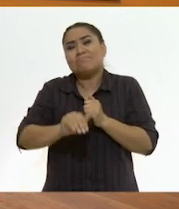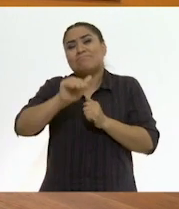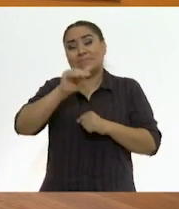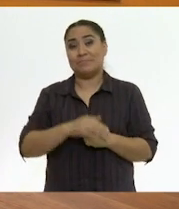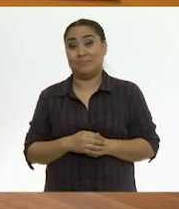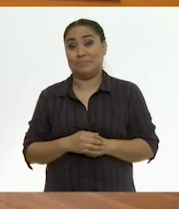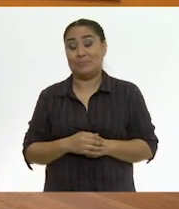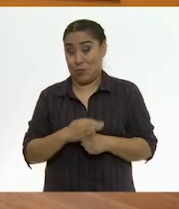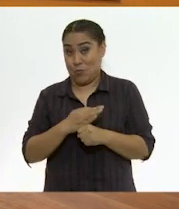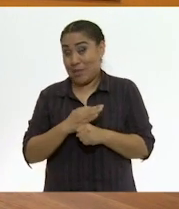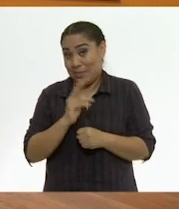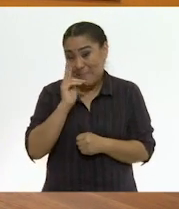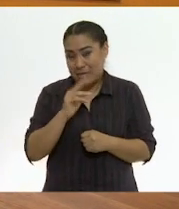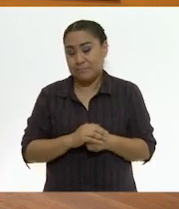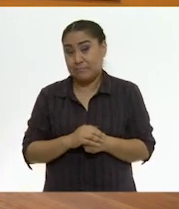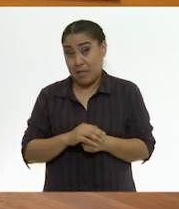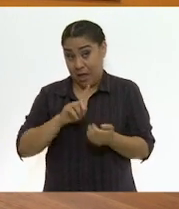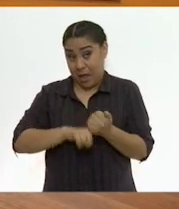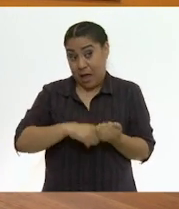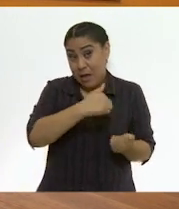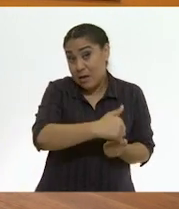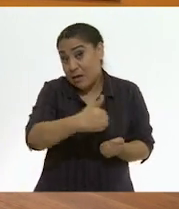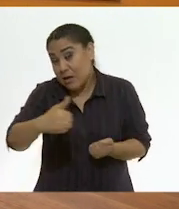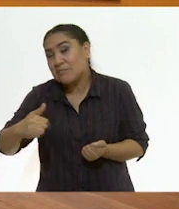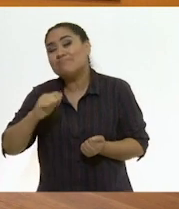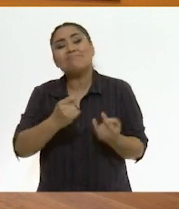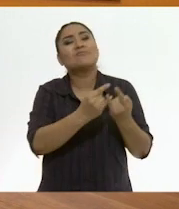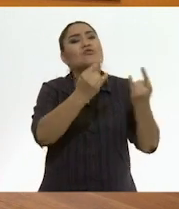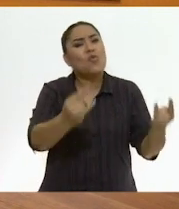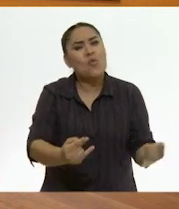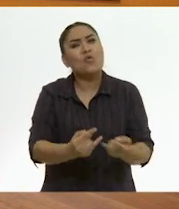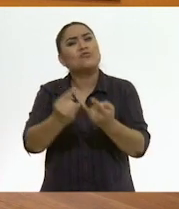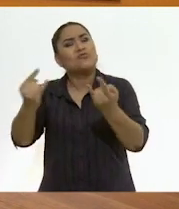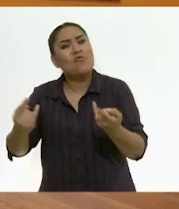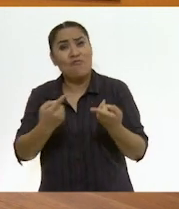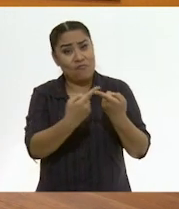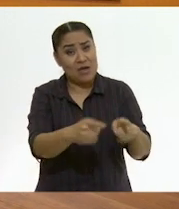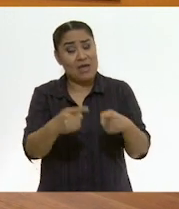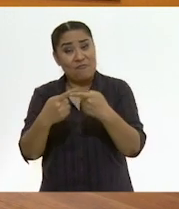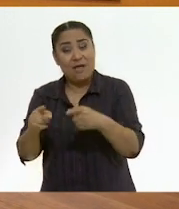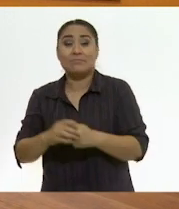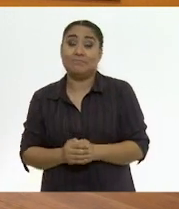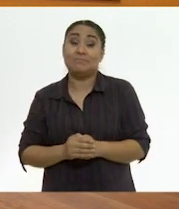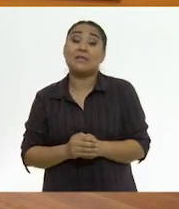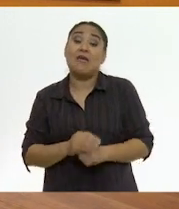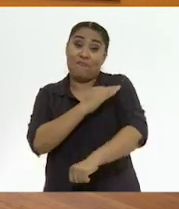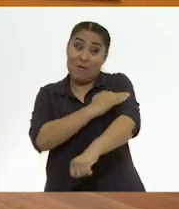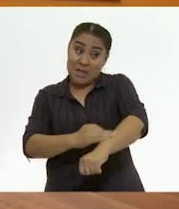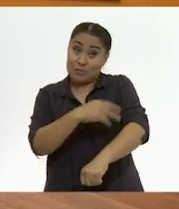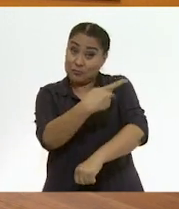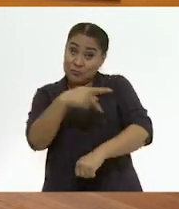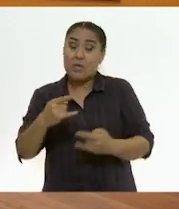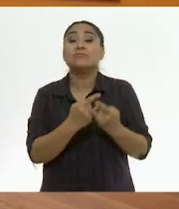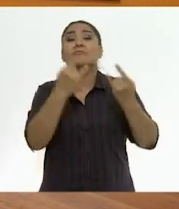notarás, cada uno de nosotros tenemos una historia distinta. Por lo tanto, la historia de cada familia también cambia.